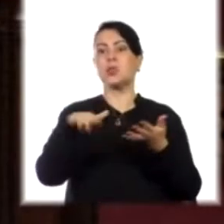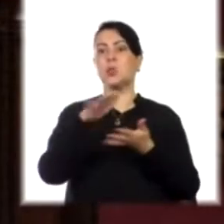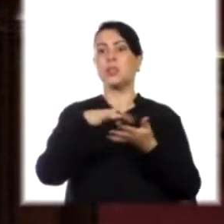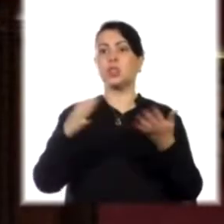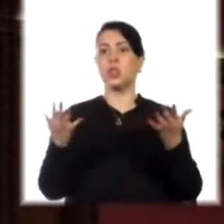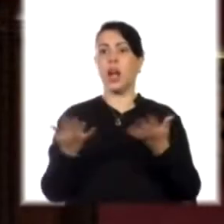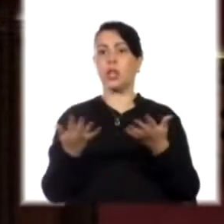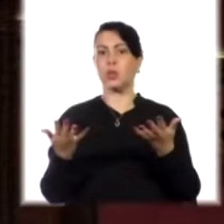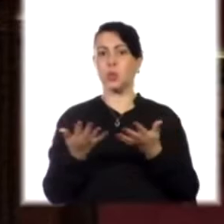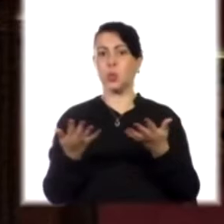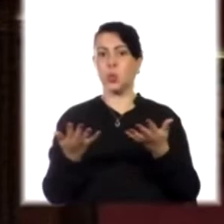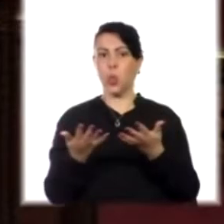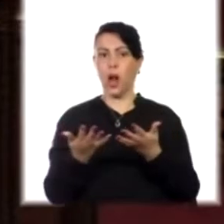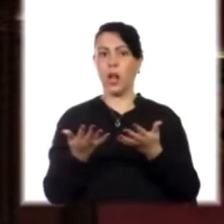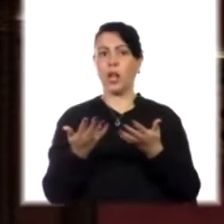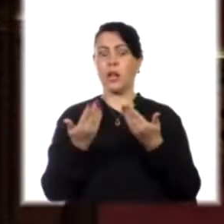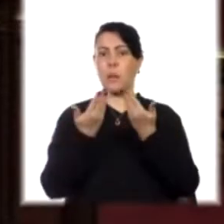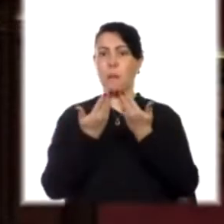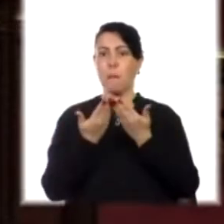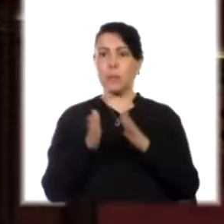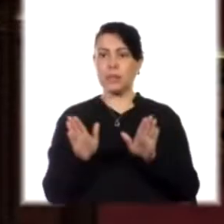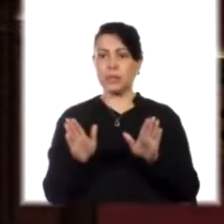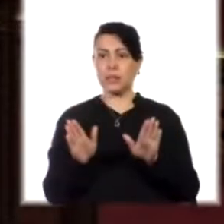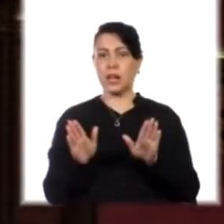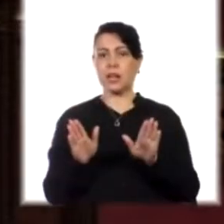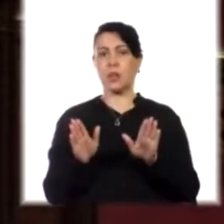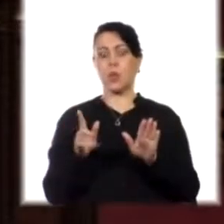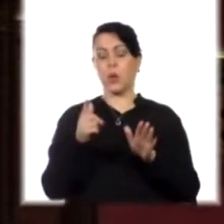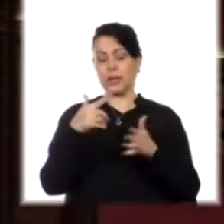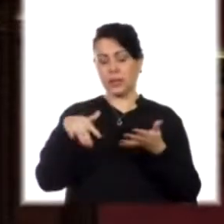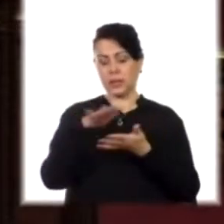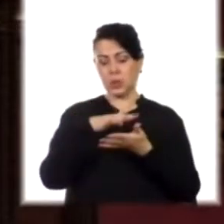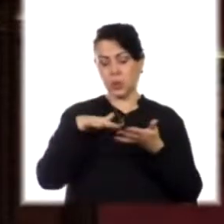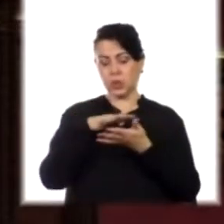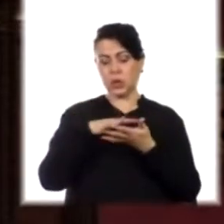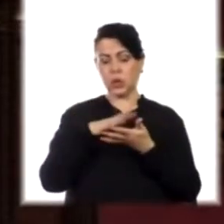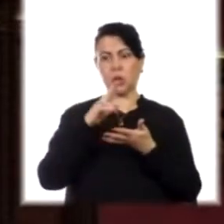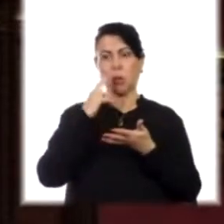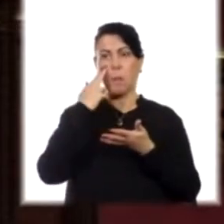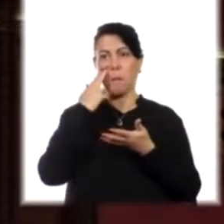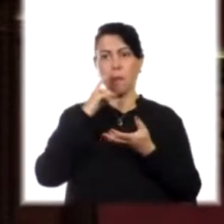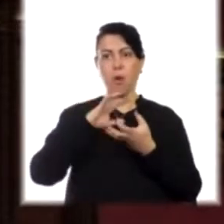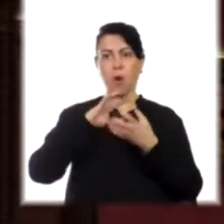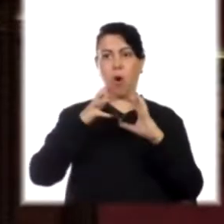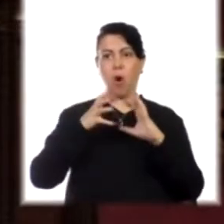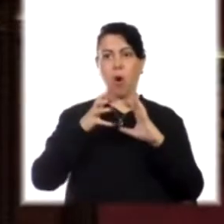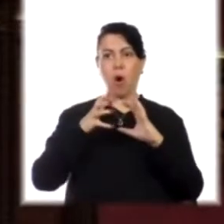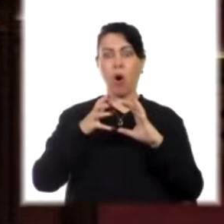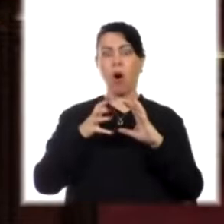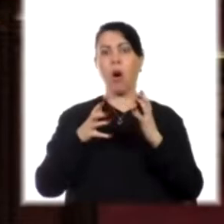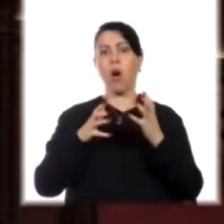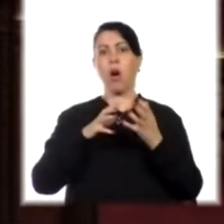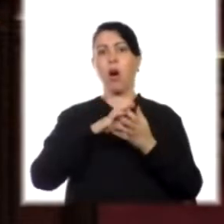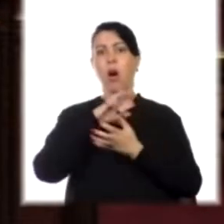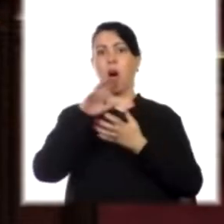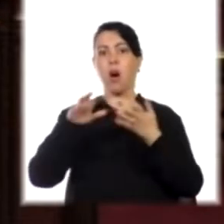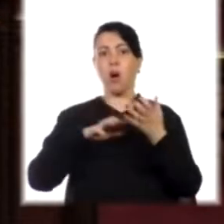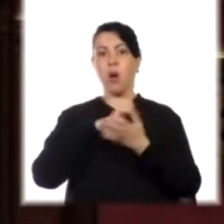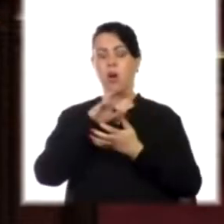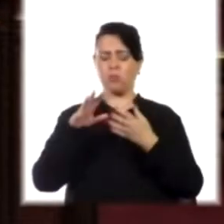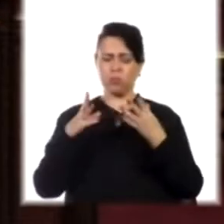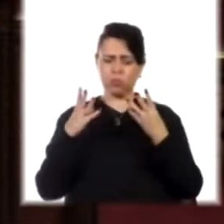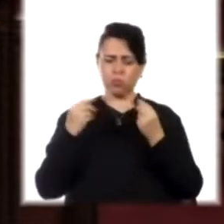actual a partir de una situación de conflicto que los múltiples